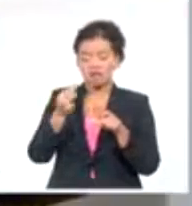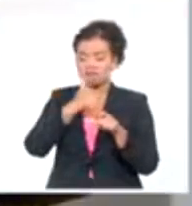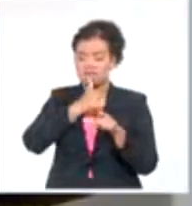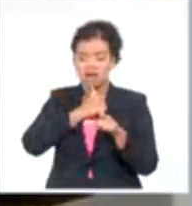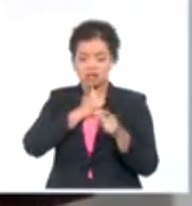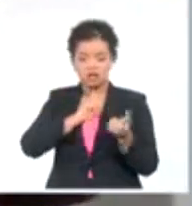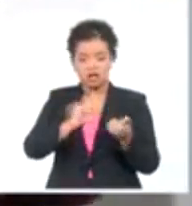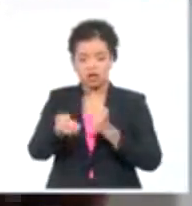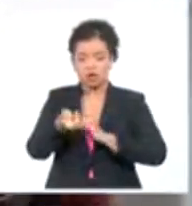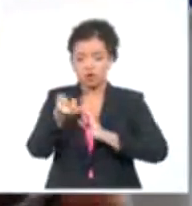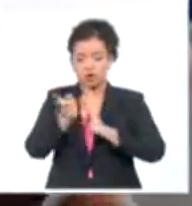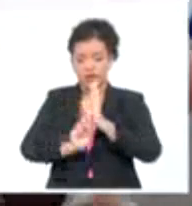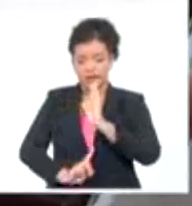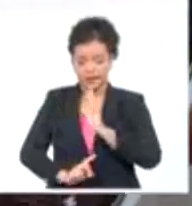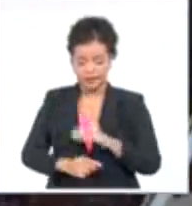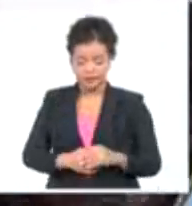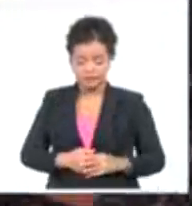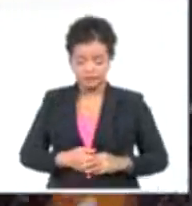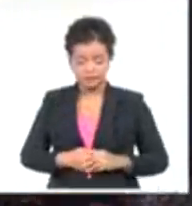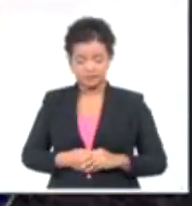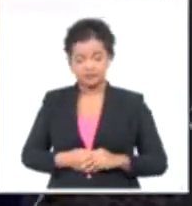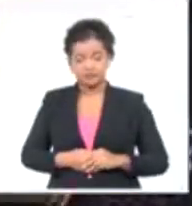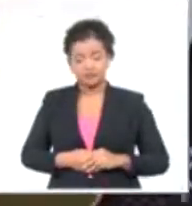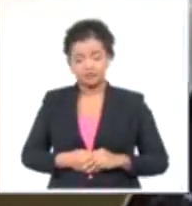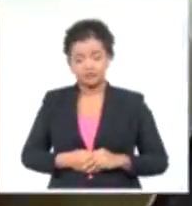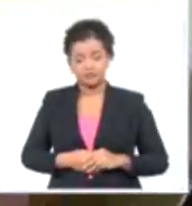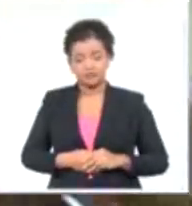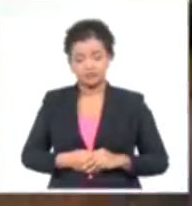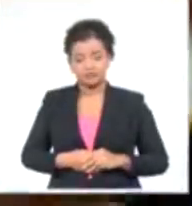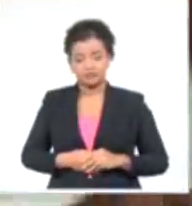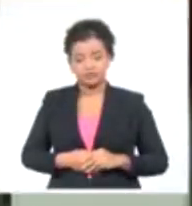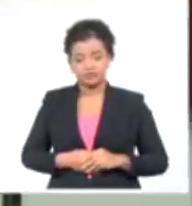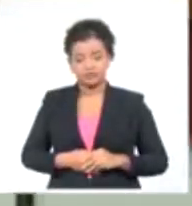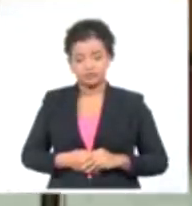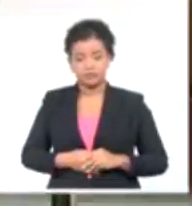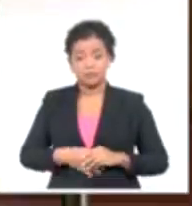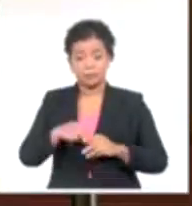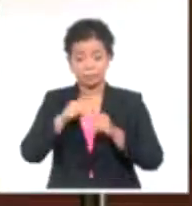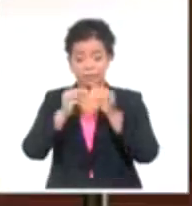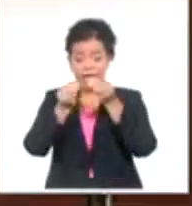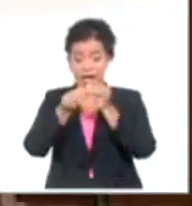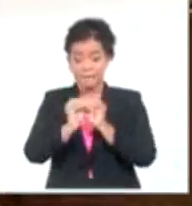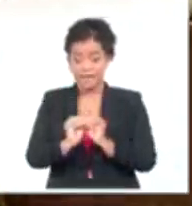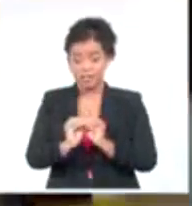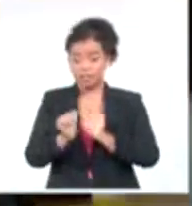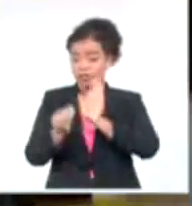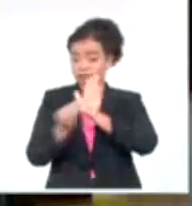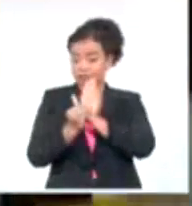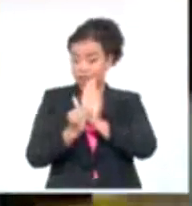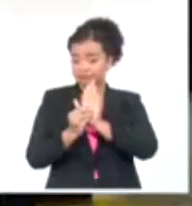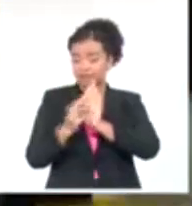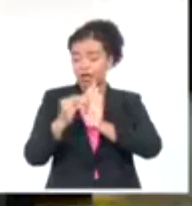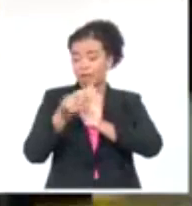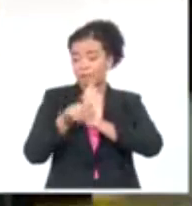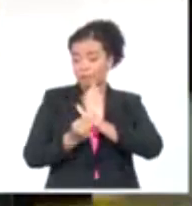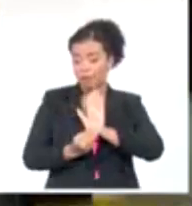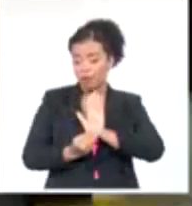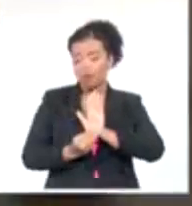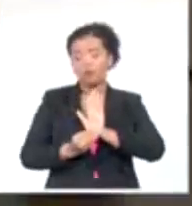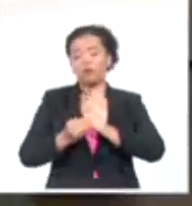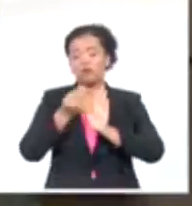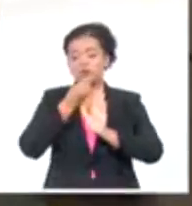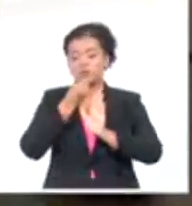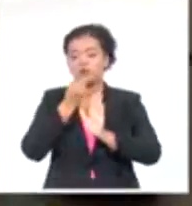almacenarlas, transmitirlas y por la otra parte hay una aplicación móvil que permite visualizarlas, guardarlas para luego